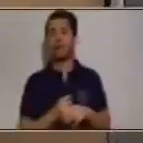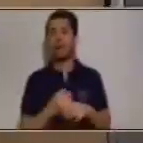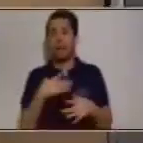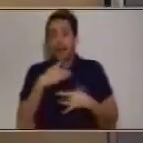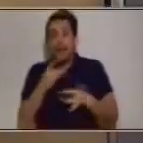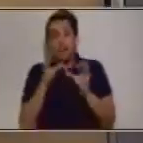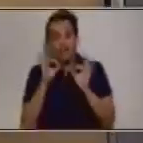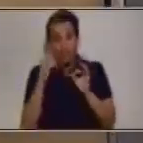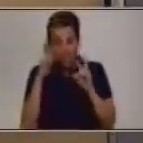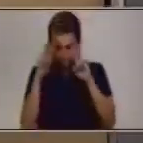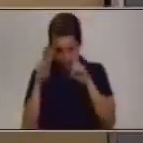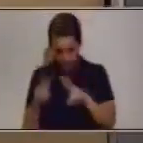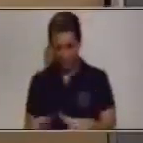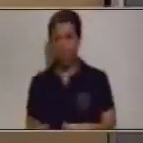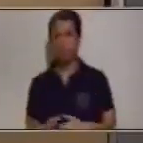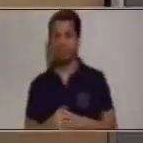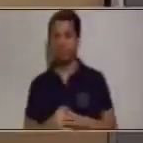interesante.